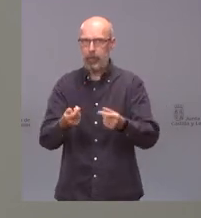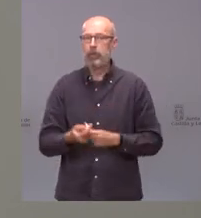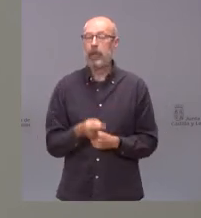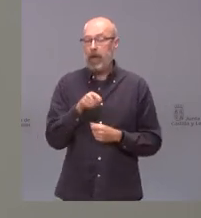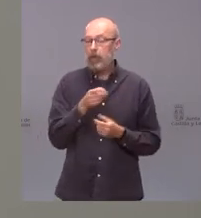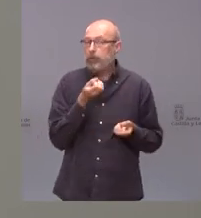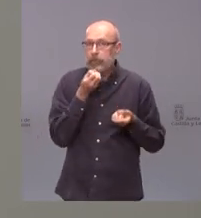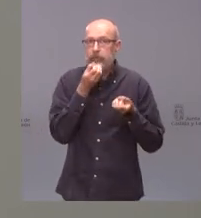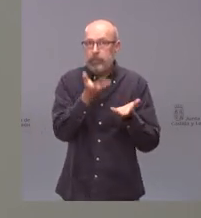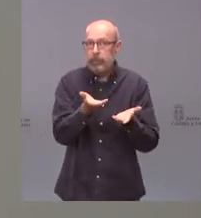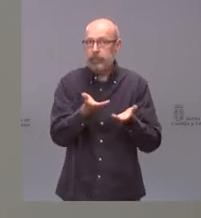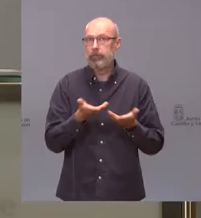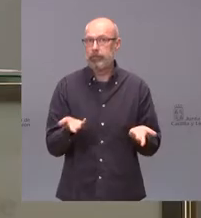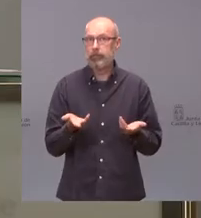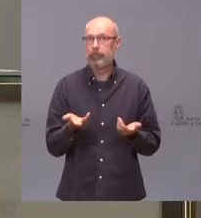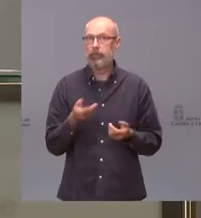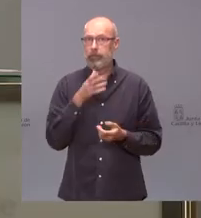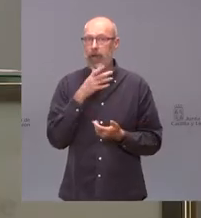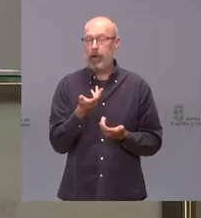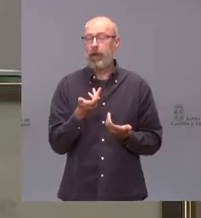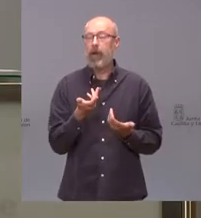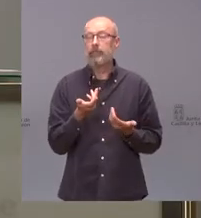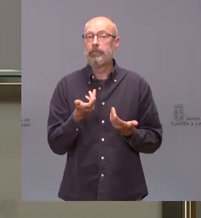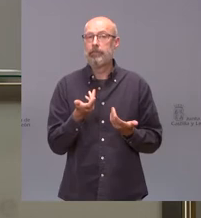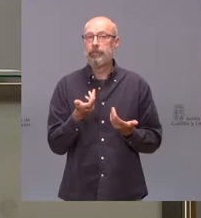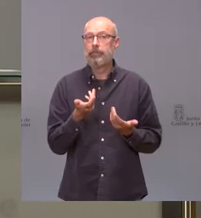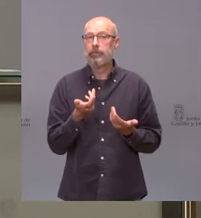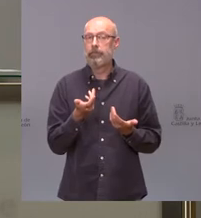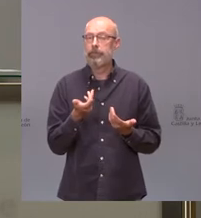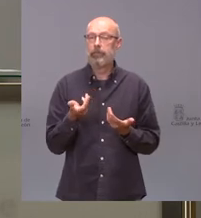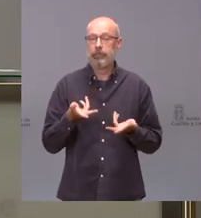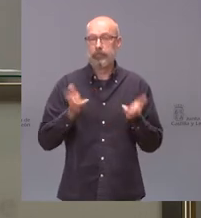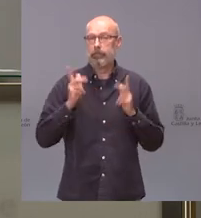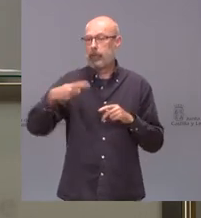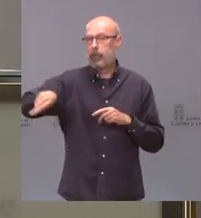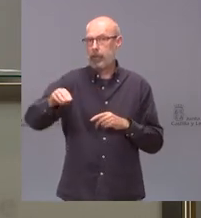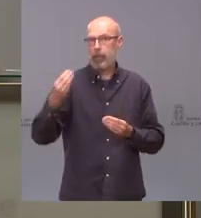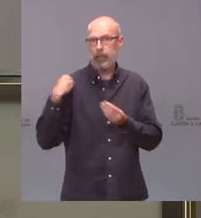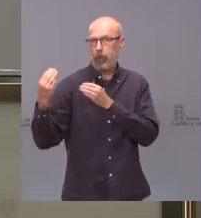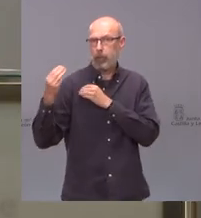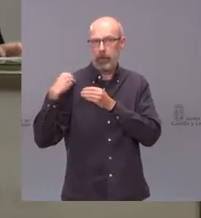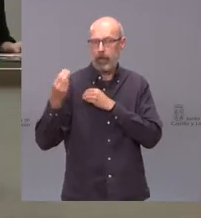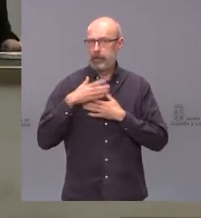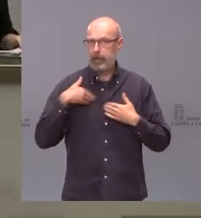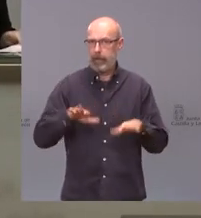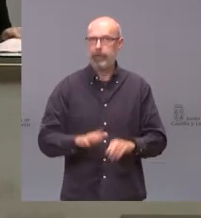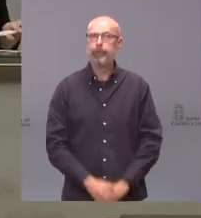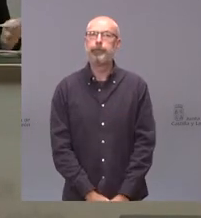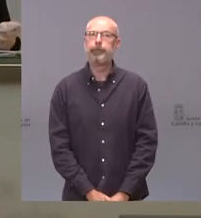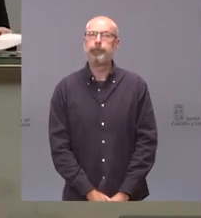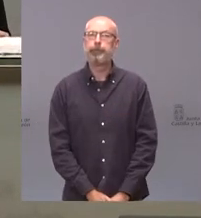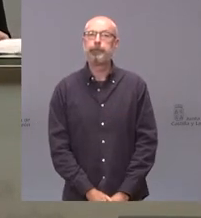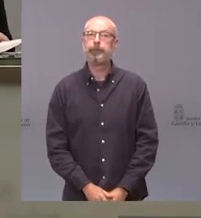trasladarle y vicepresidente quedamos a a vuestra disposición para las preguntas. Muchas gracias, Isabel. También